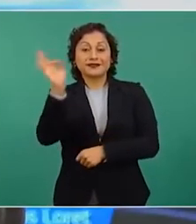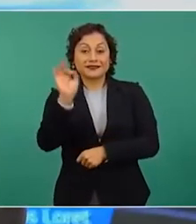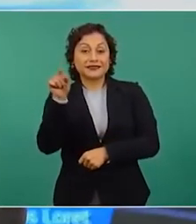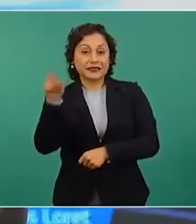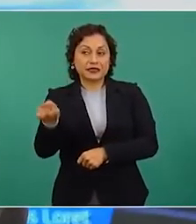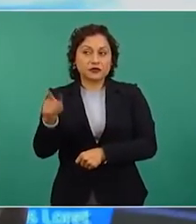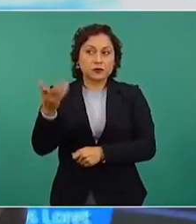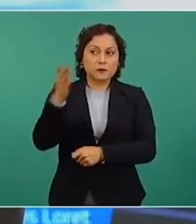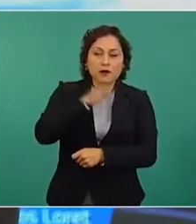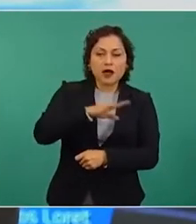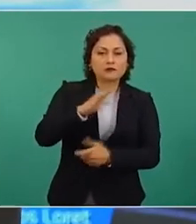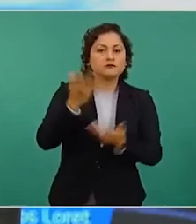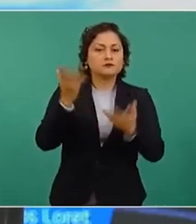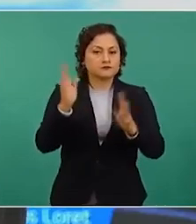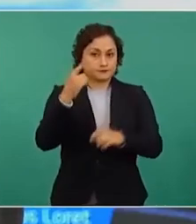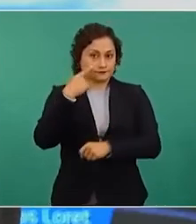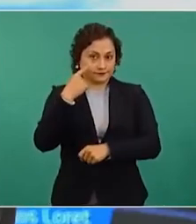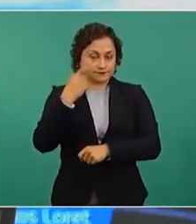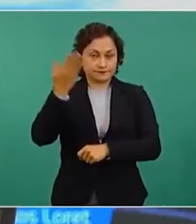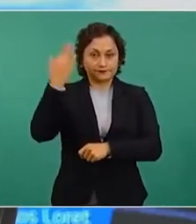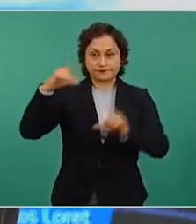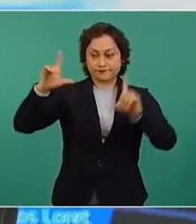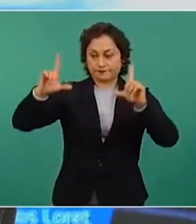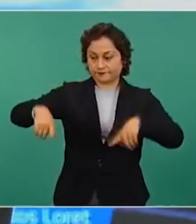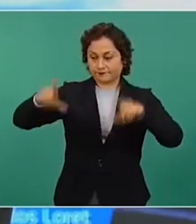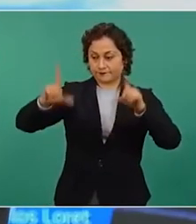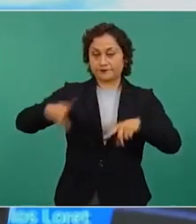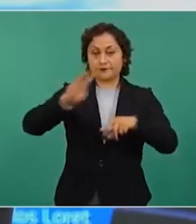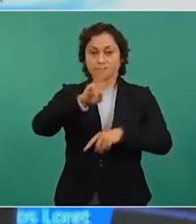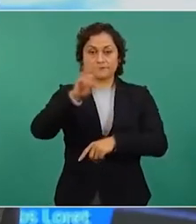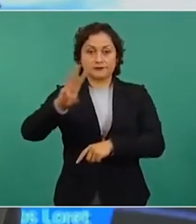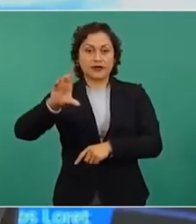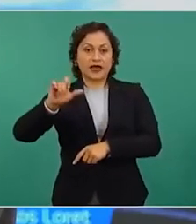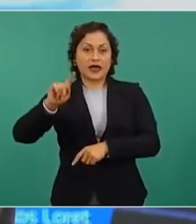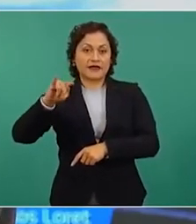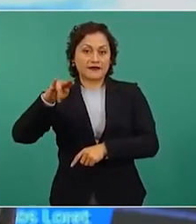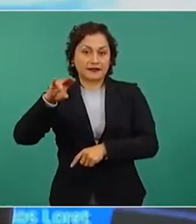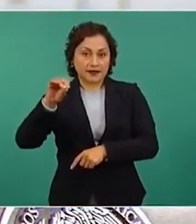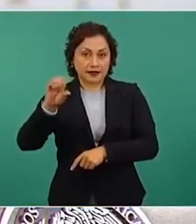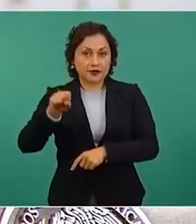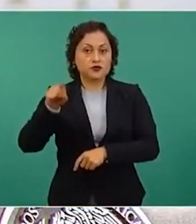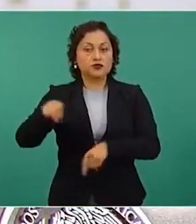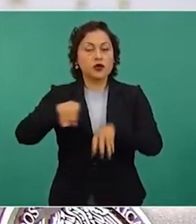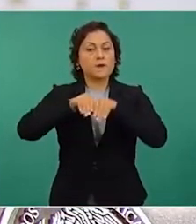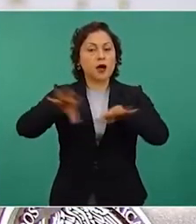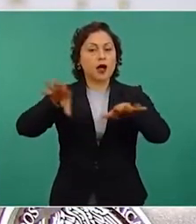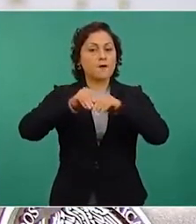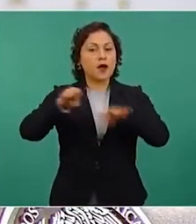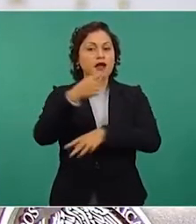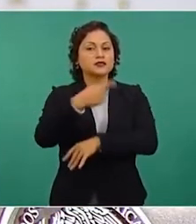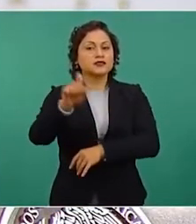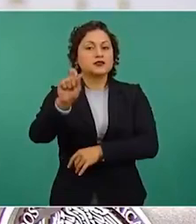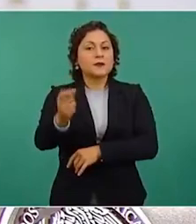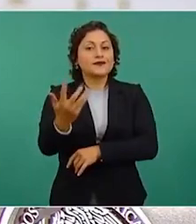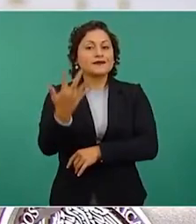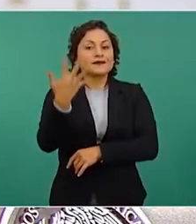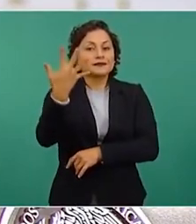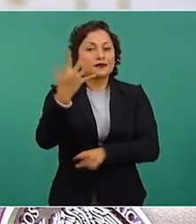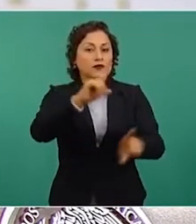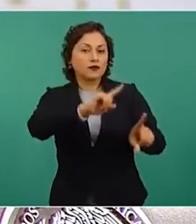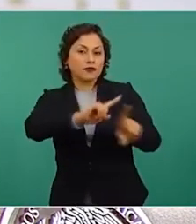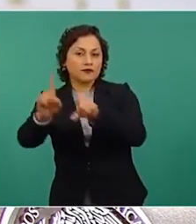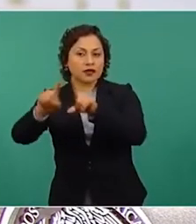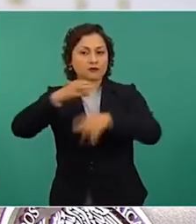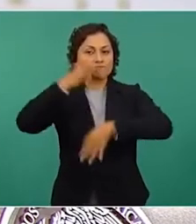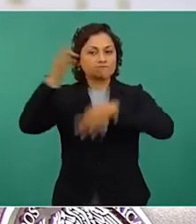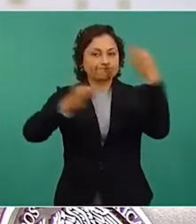2019 el sitio de Noticias Latinos ha publicado 125 notas relacionadas con la construcción del